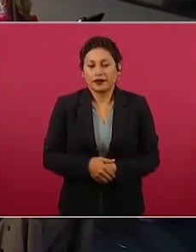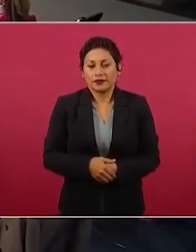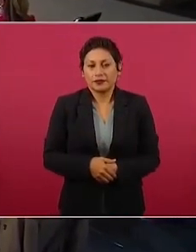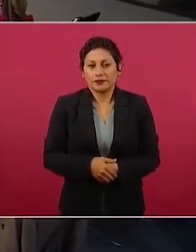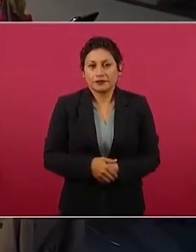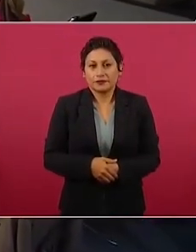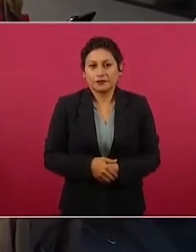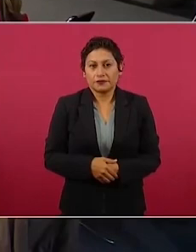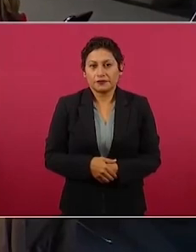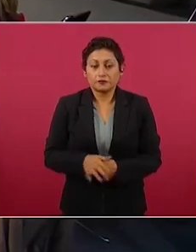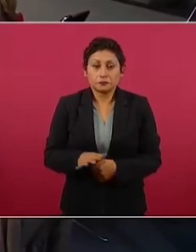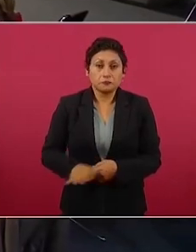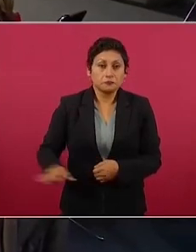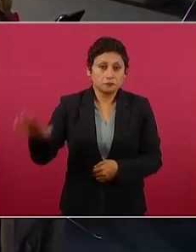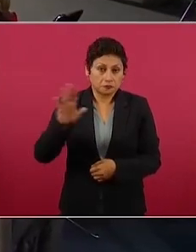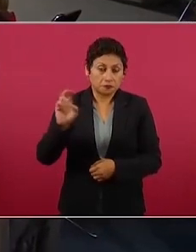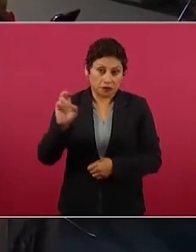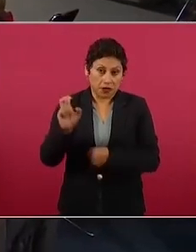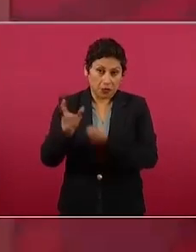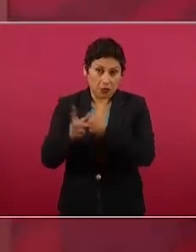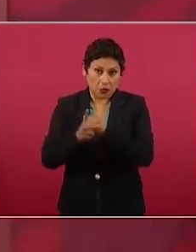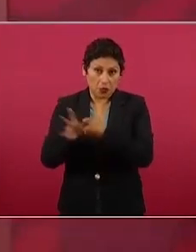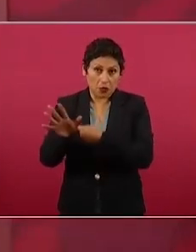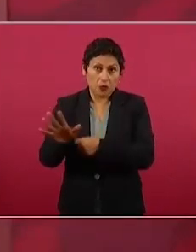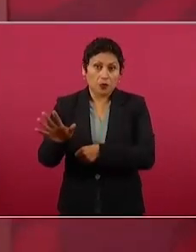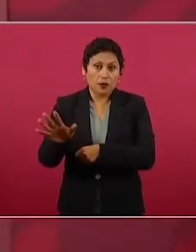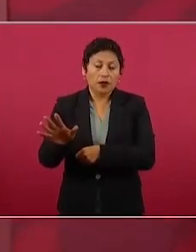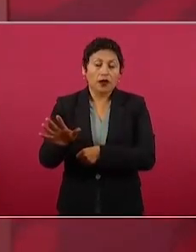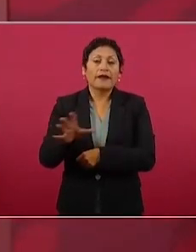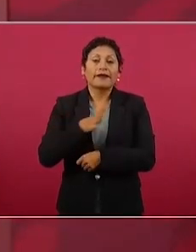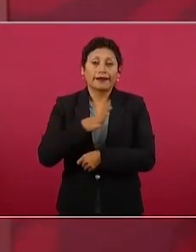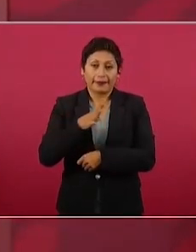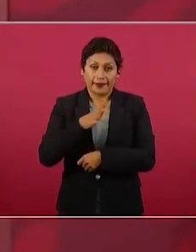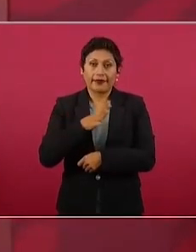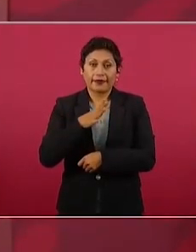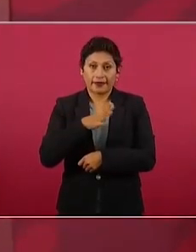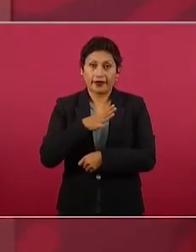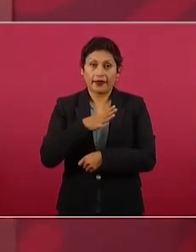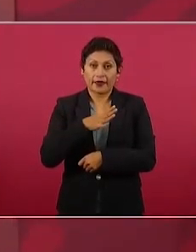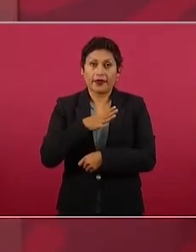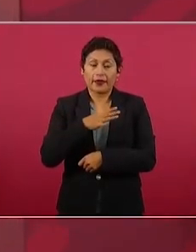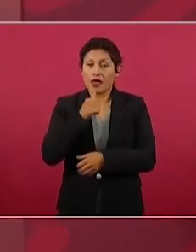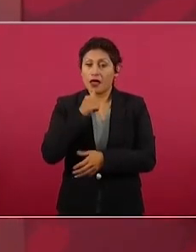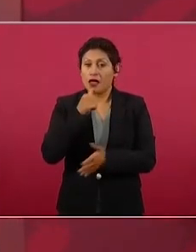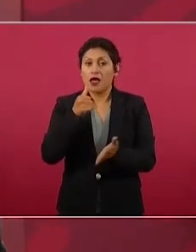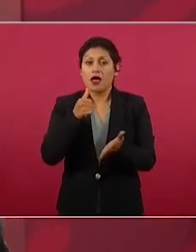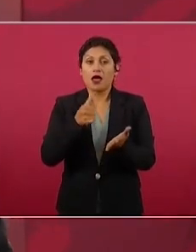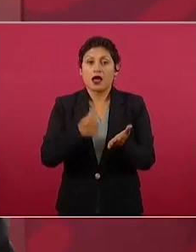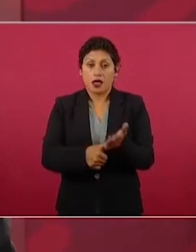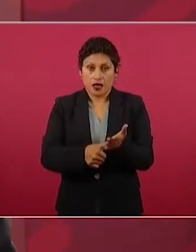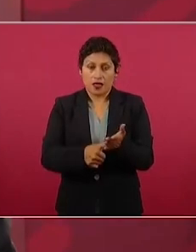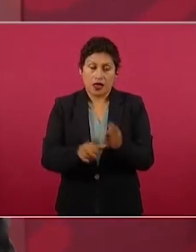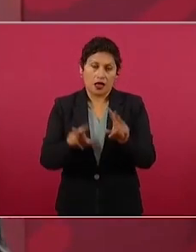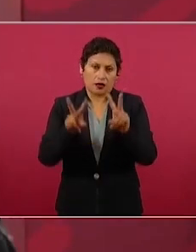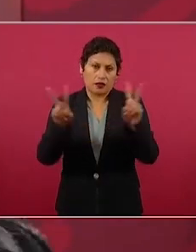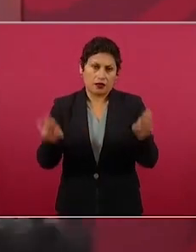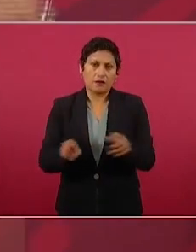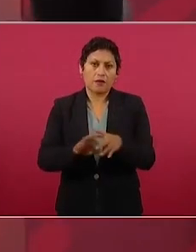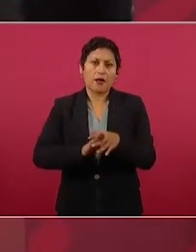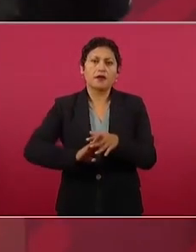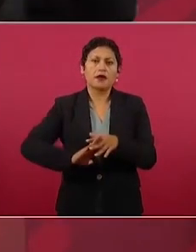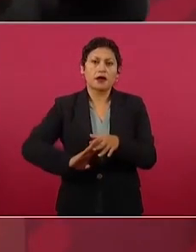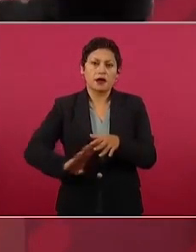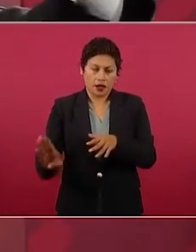pues hay una orden en migración de una